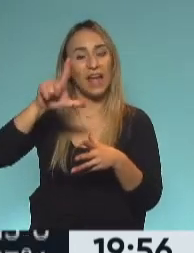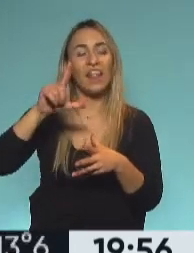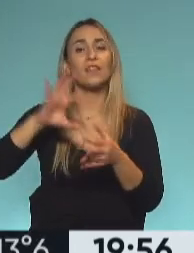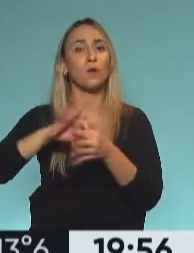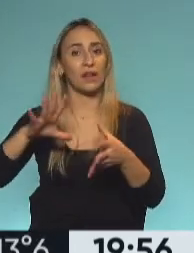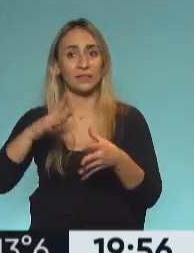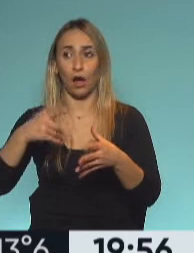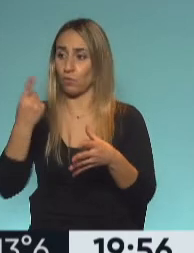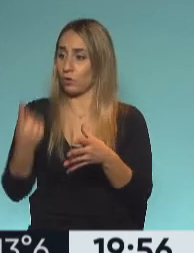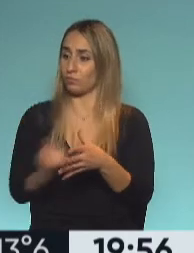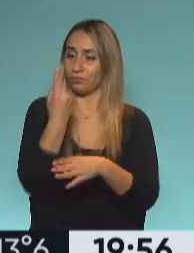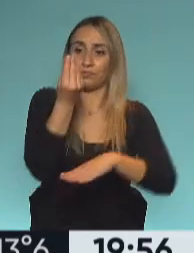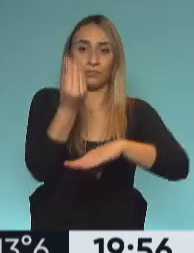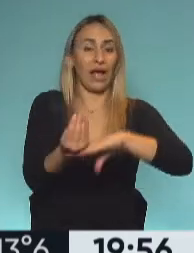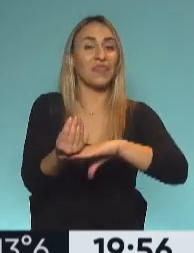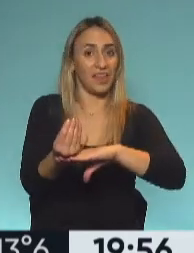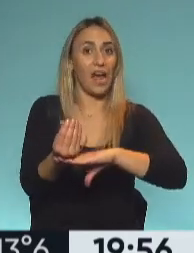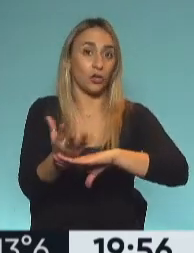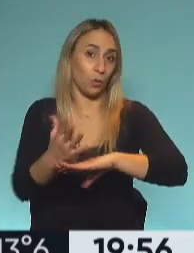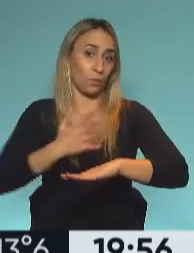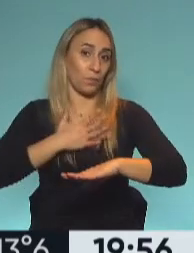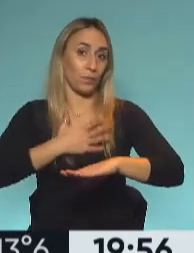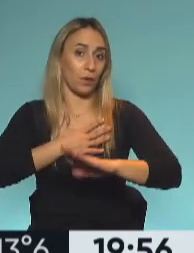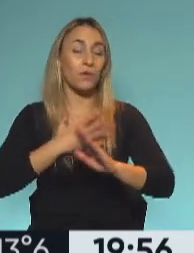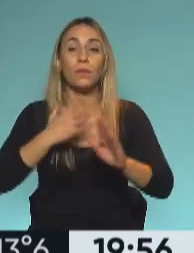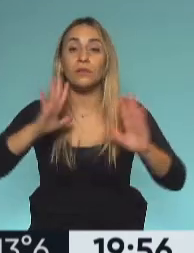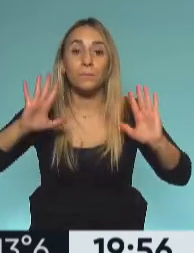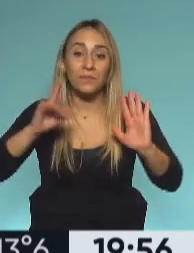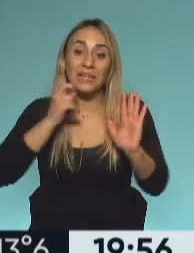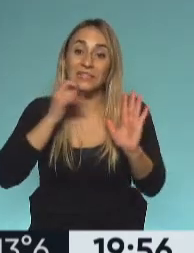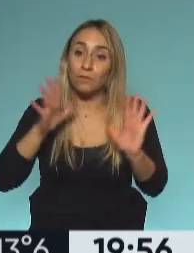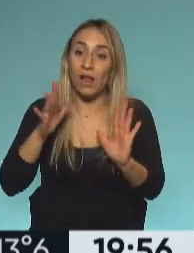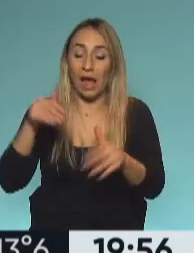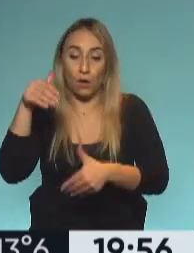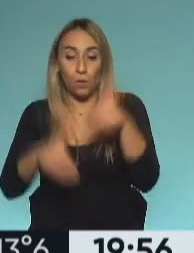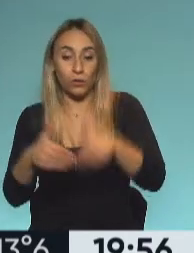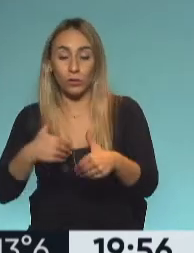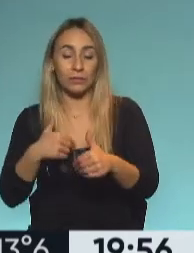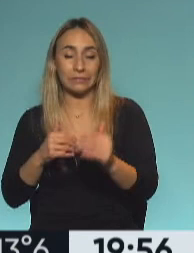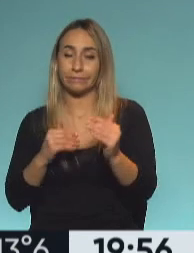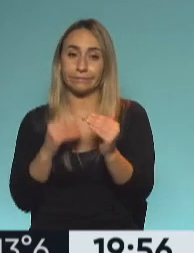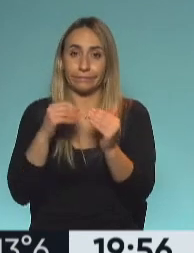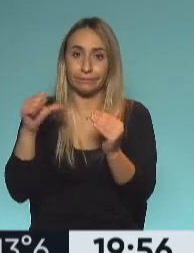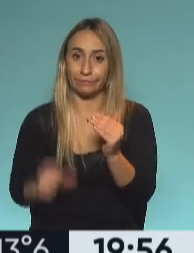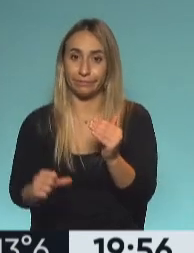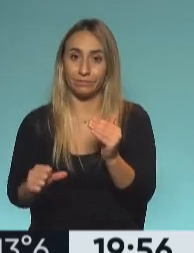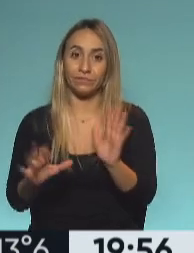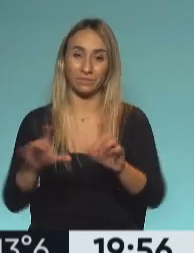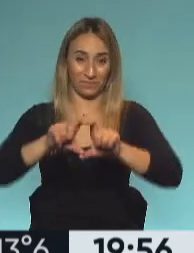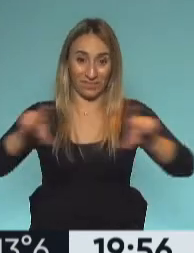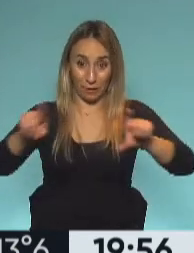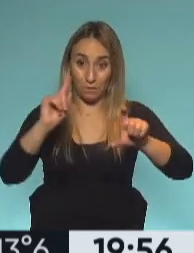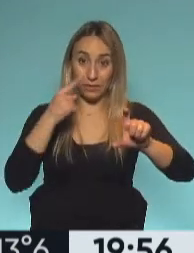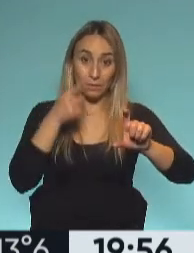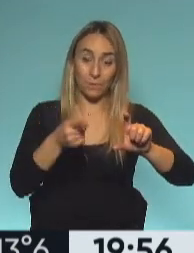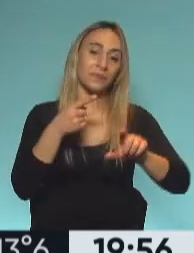podemos poner en pantalla, que irán con un candidato propio, pero que en el caso de que no lleguen, de hecho ahí se reafirma que para evitar